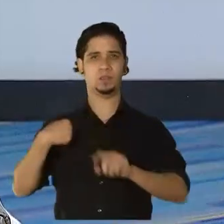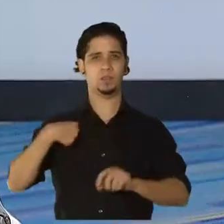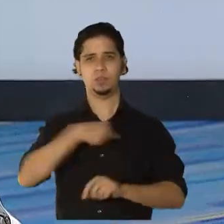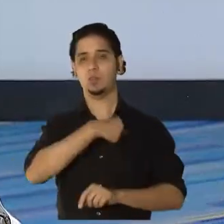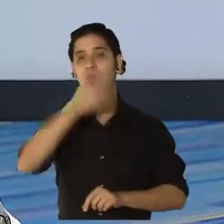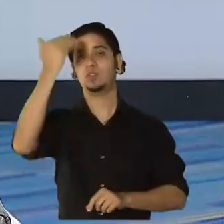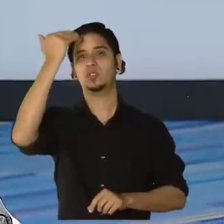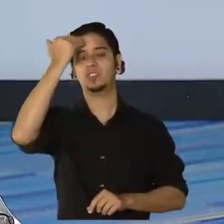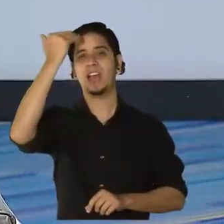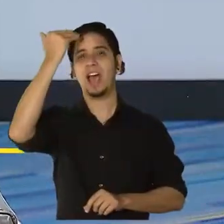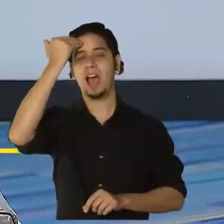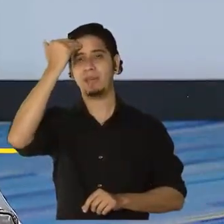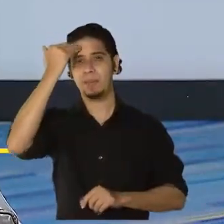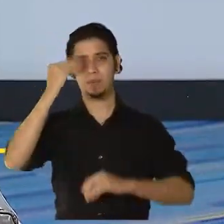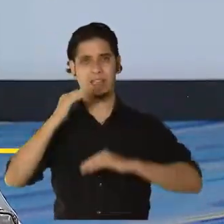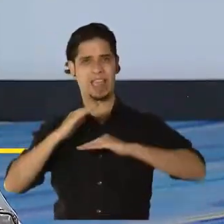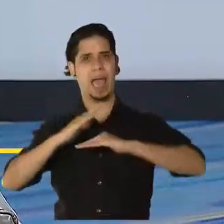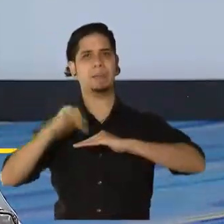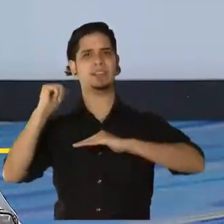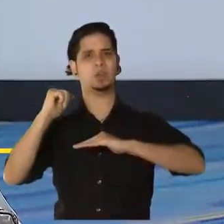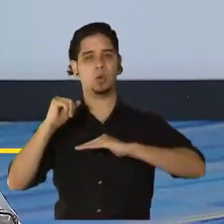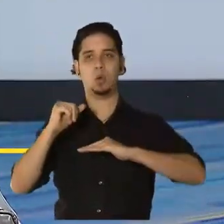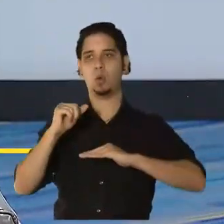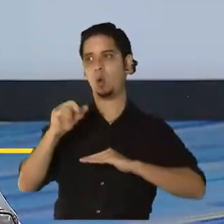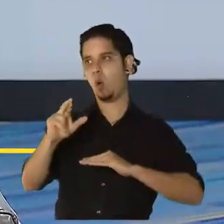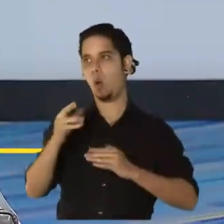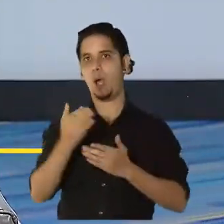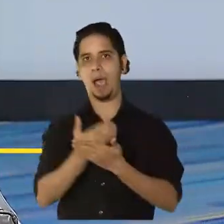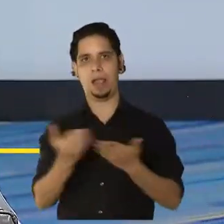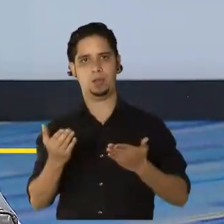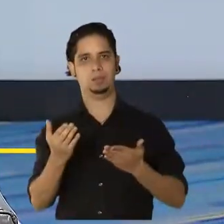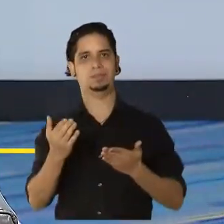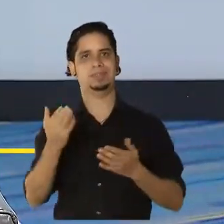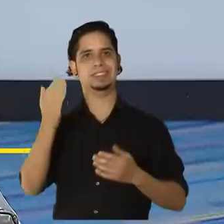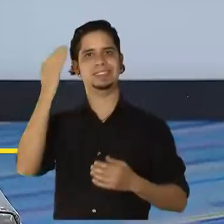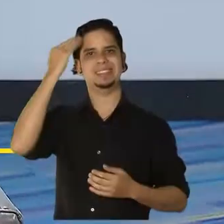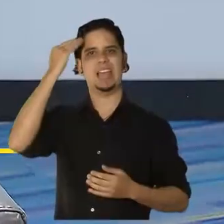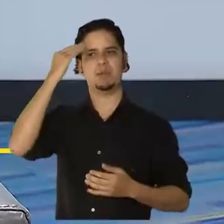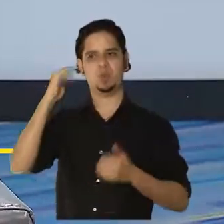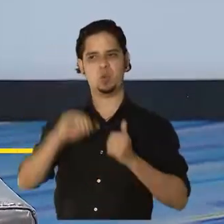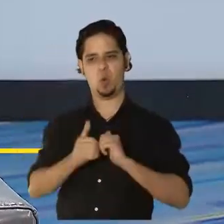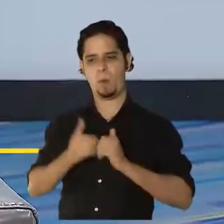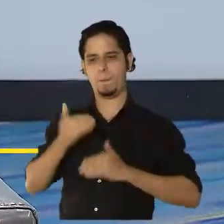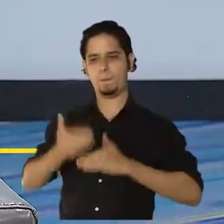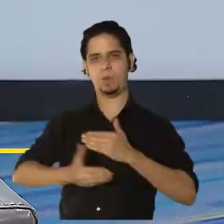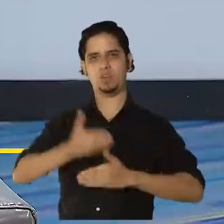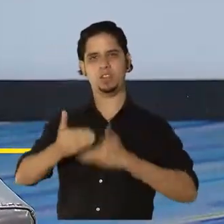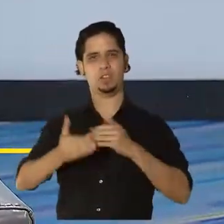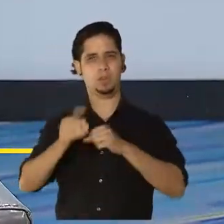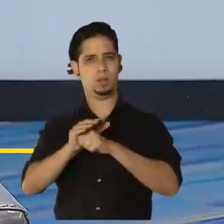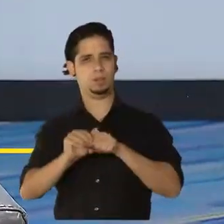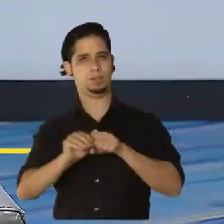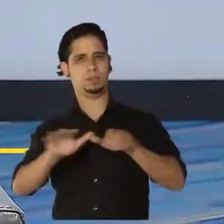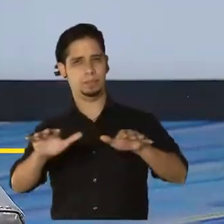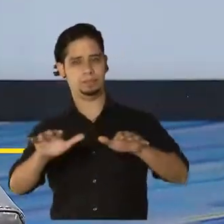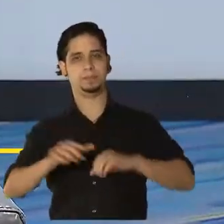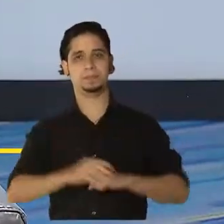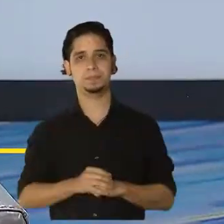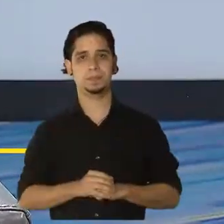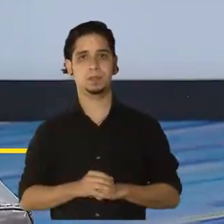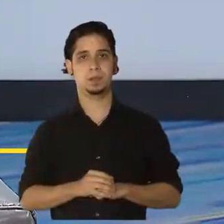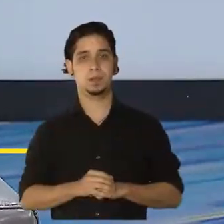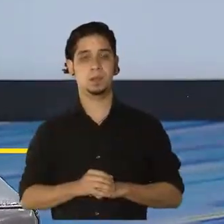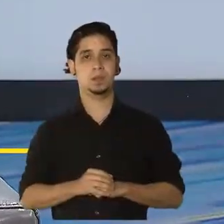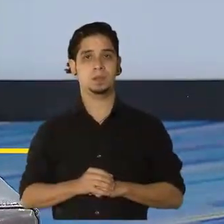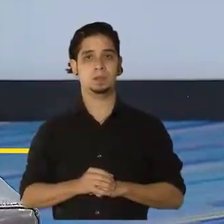algunos indicadores o una forma de tomarle el pulso a la epidemia, cómo se va comportando. Y en ese sentido, pues hay